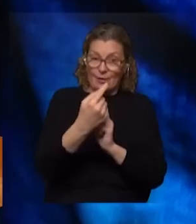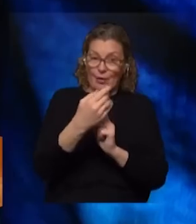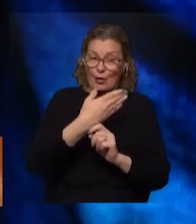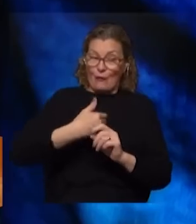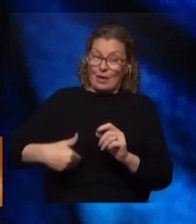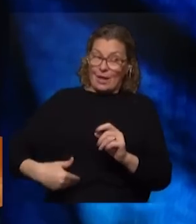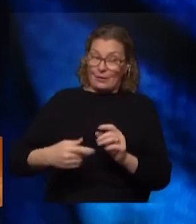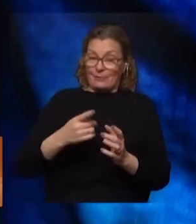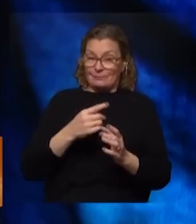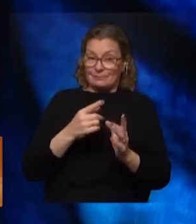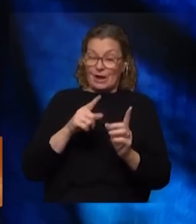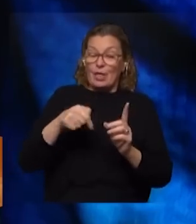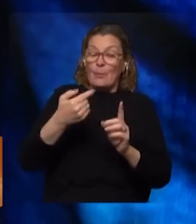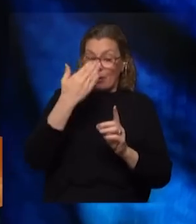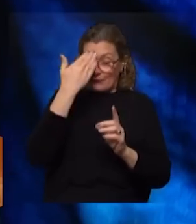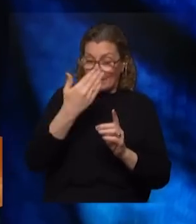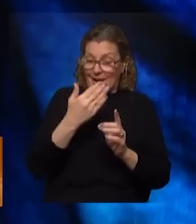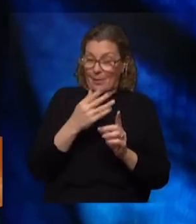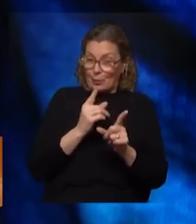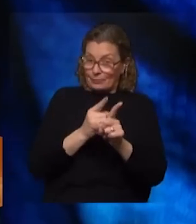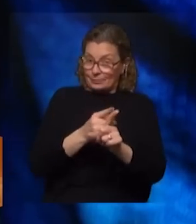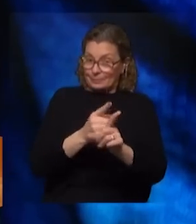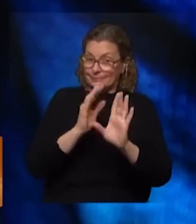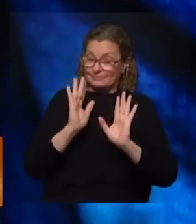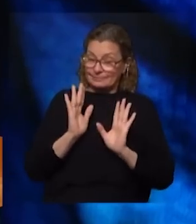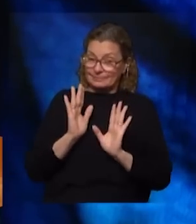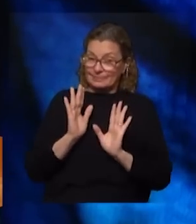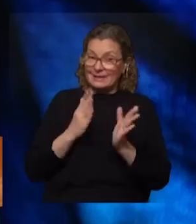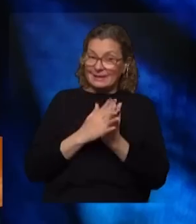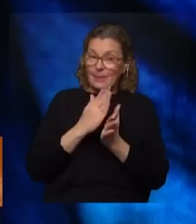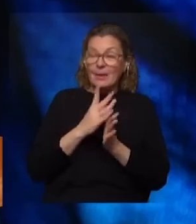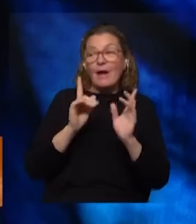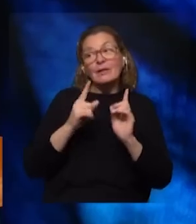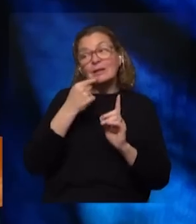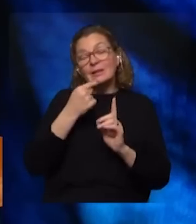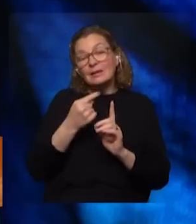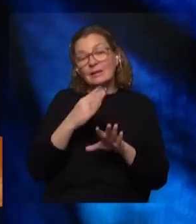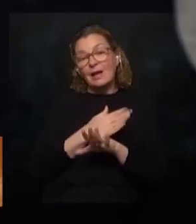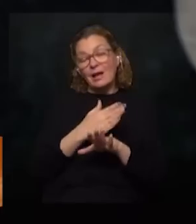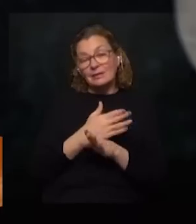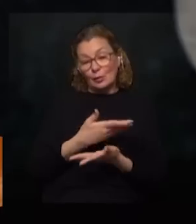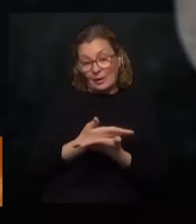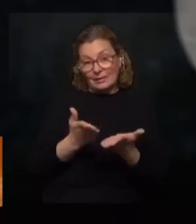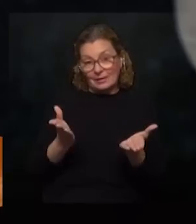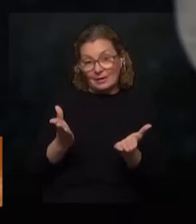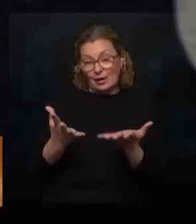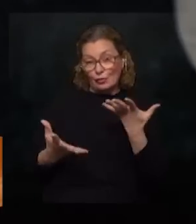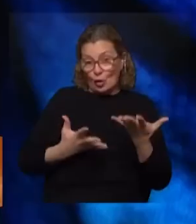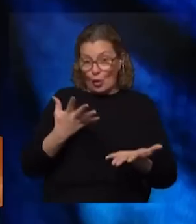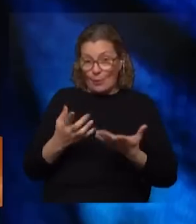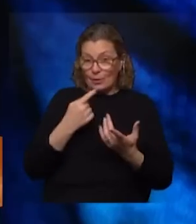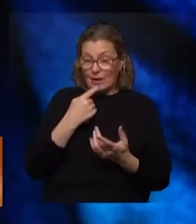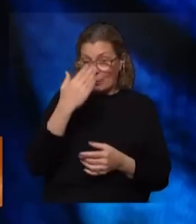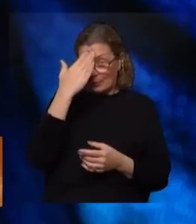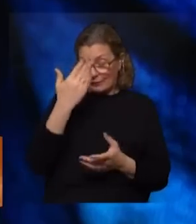es decir da alguna debilidad que siempre puede ocurrir porque siempre puede no hay escenario cómodo no es